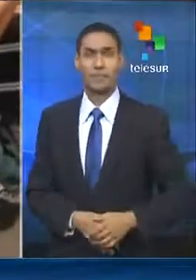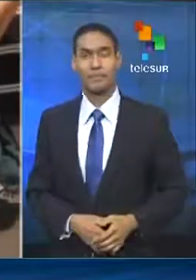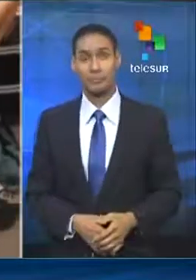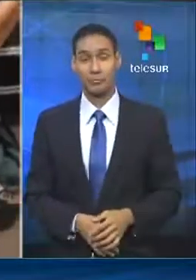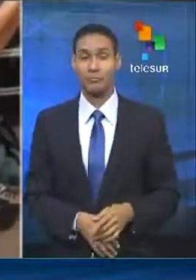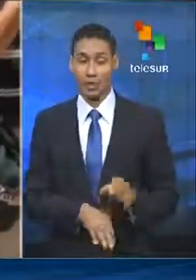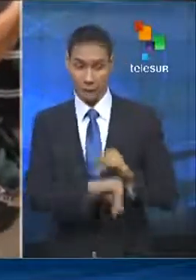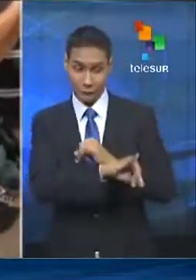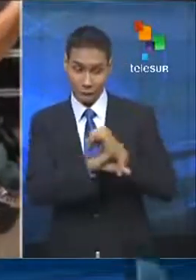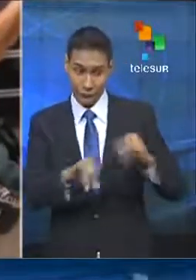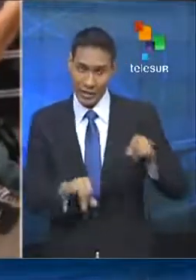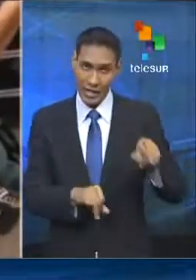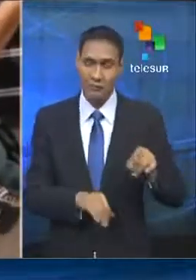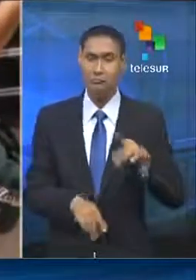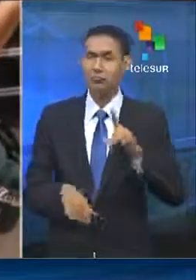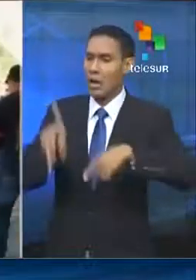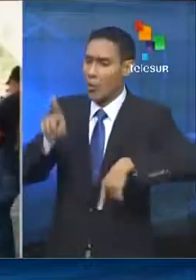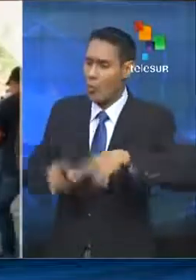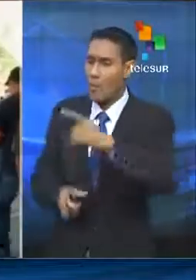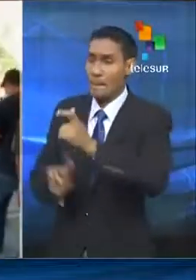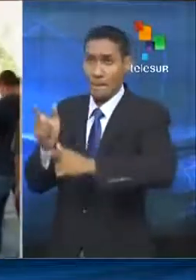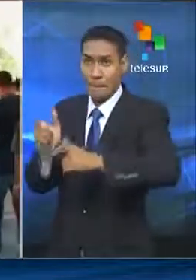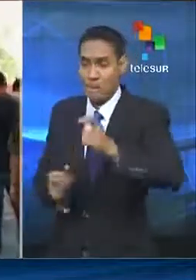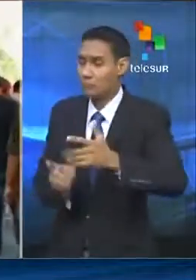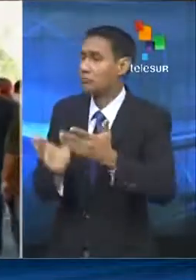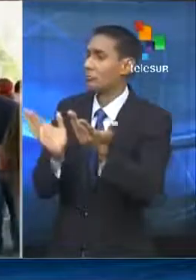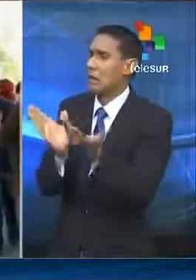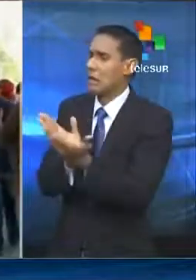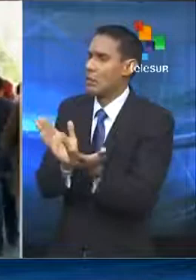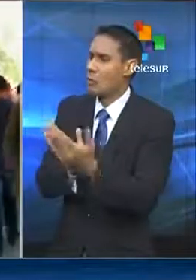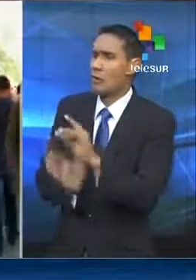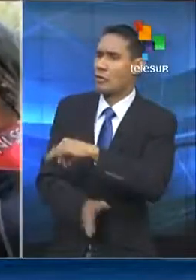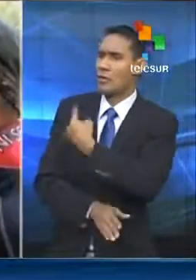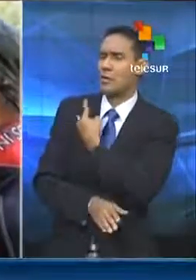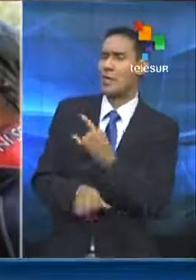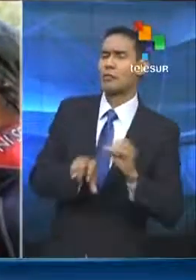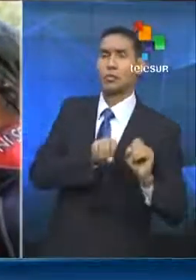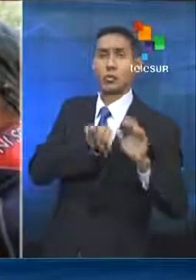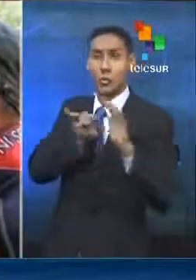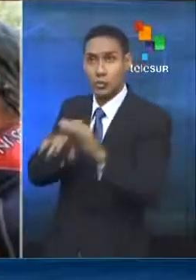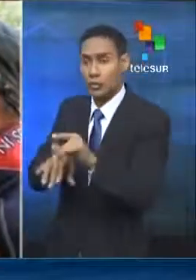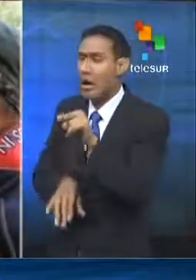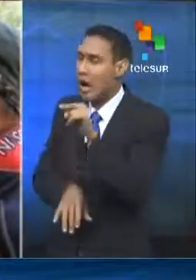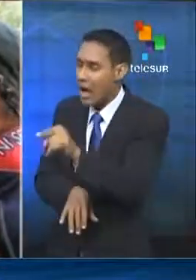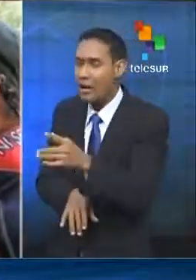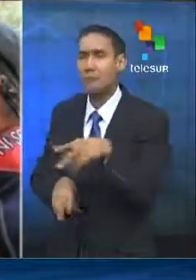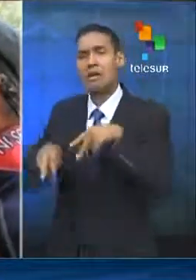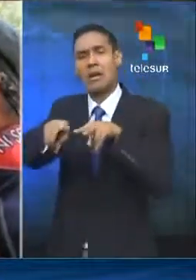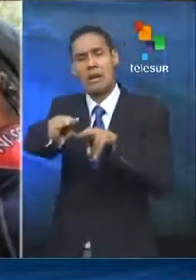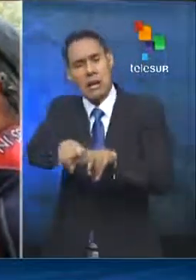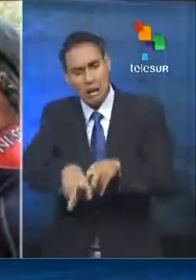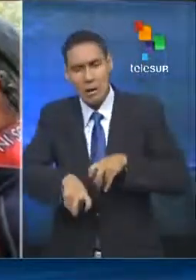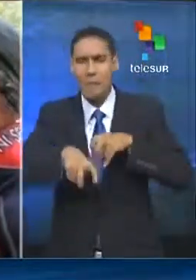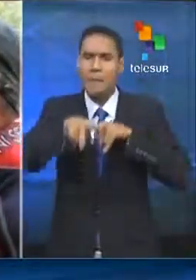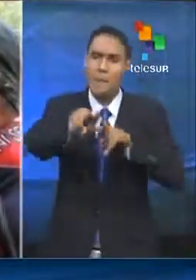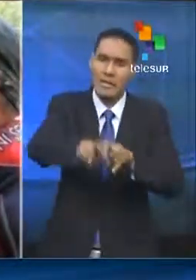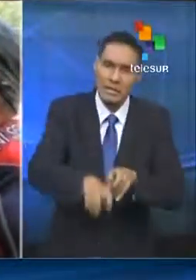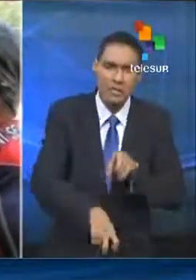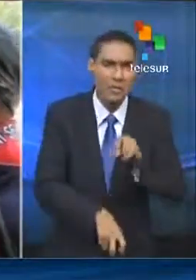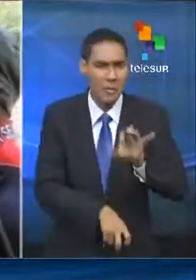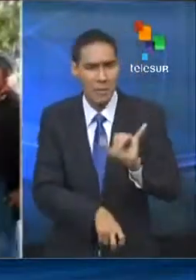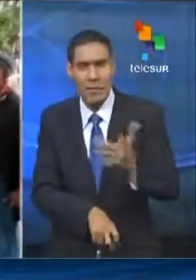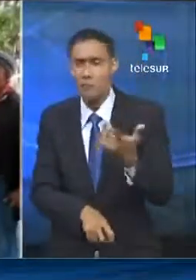término, muchos de los participantes regresaron a la escuela normal de Ayotzinapa. Hasta ahí llegaron campesinos de Texcoco, Estado de México,